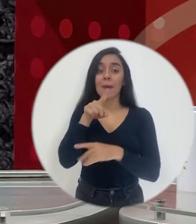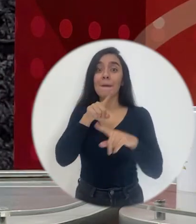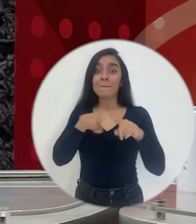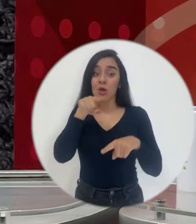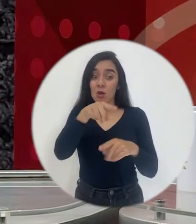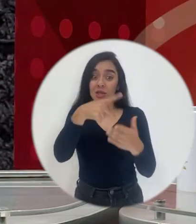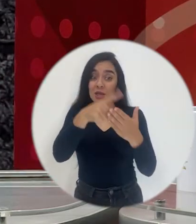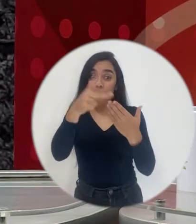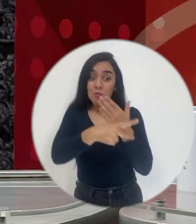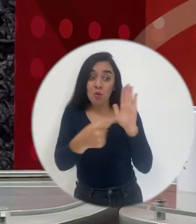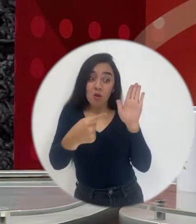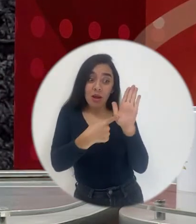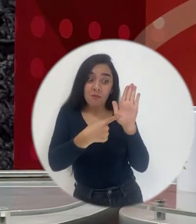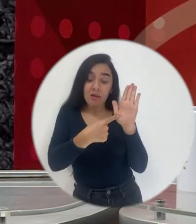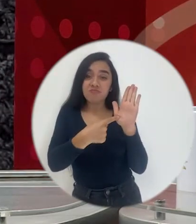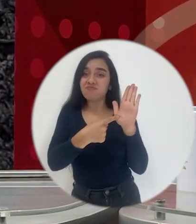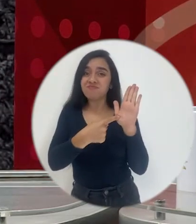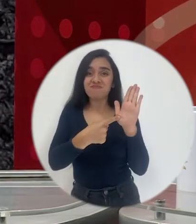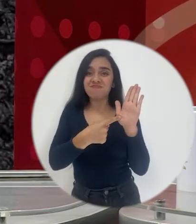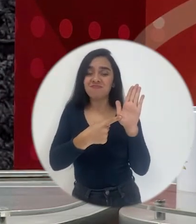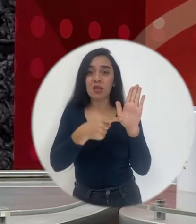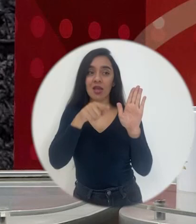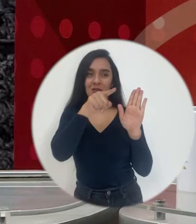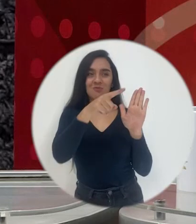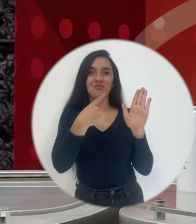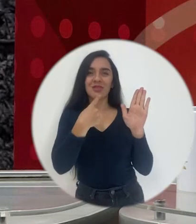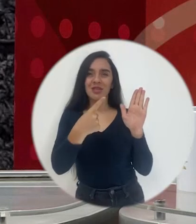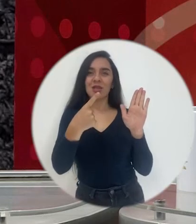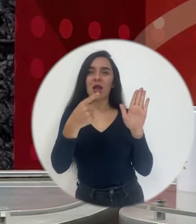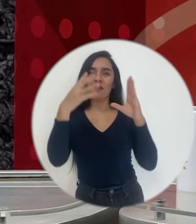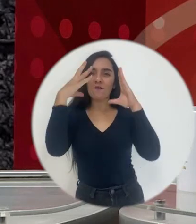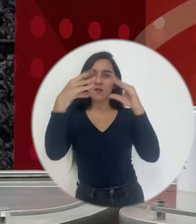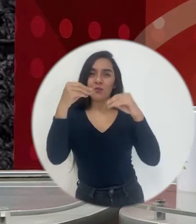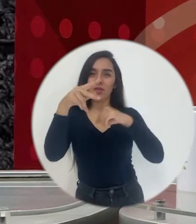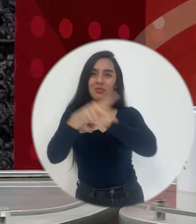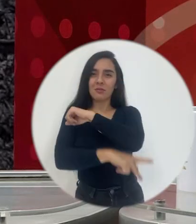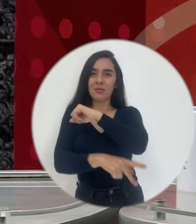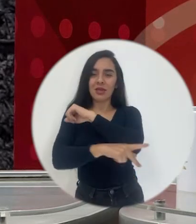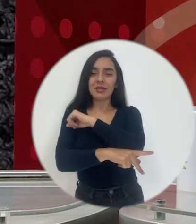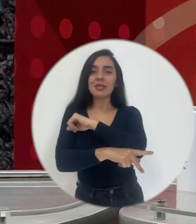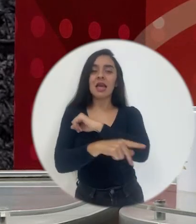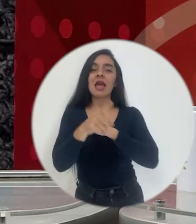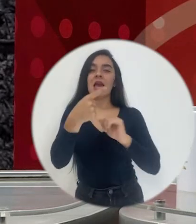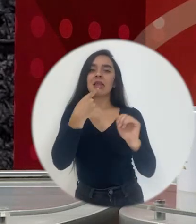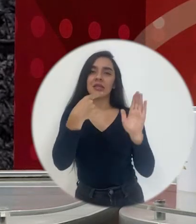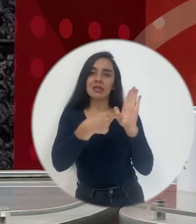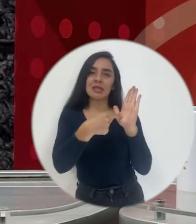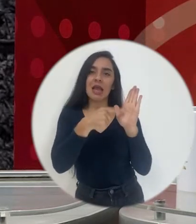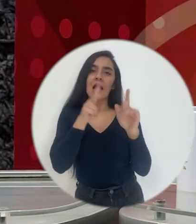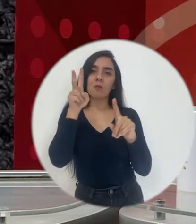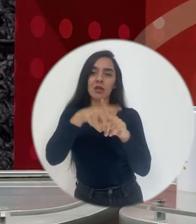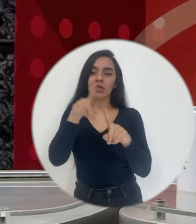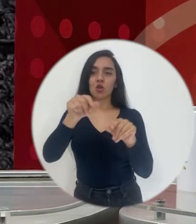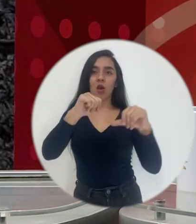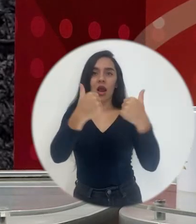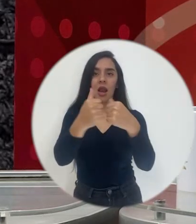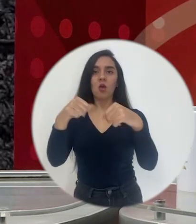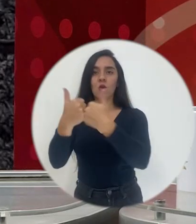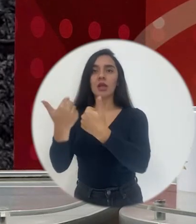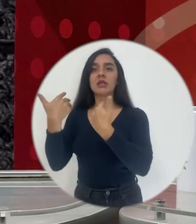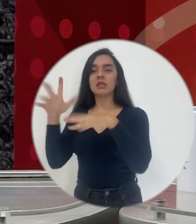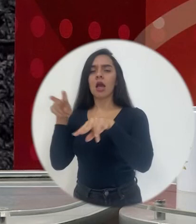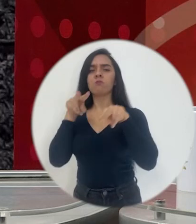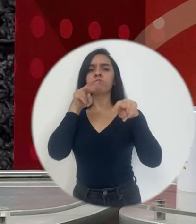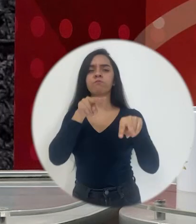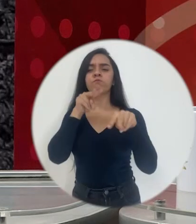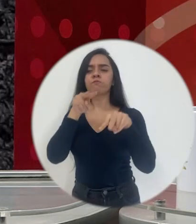programa no es aplicado, ¿verdad? Esos informes de Estado que usted mencionaba también habla de esta aplicación en las aulas